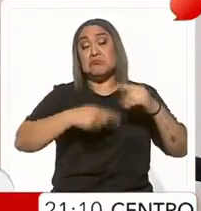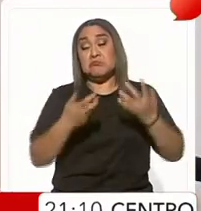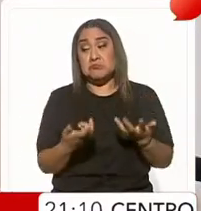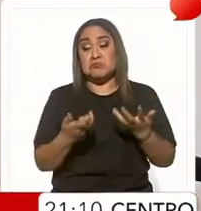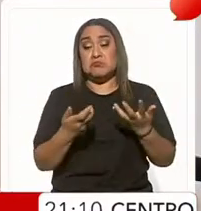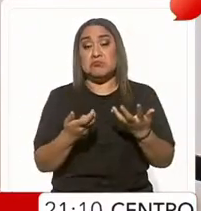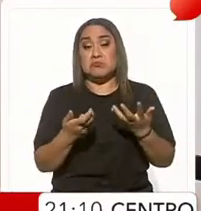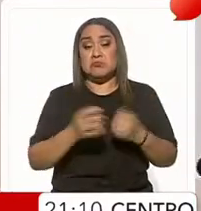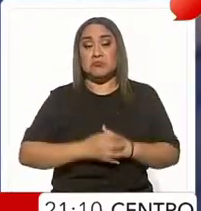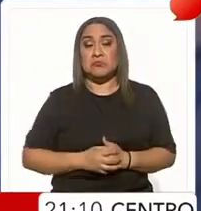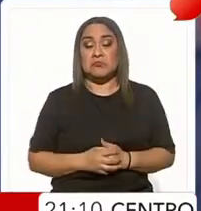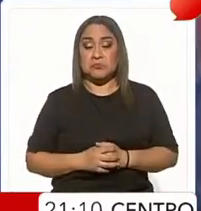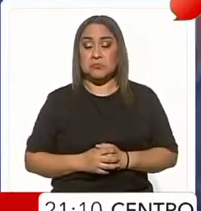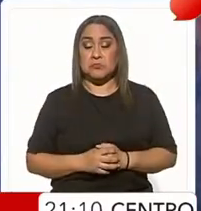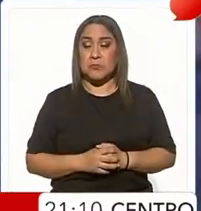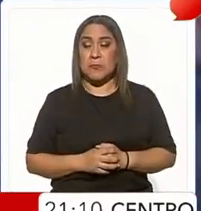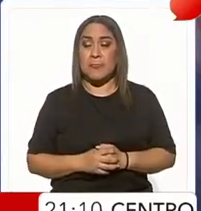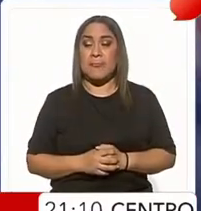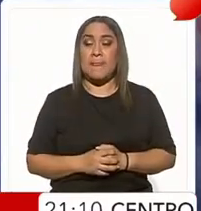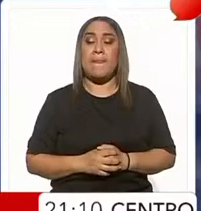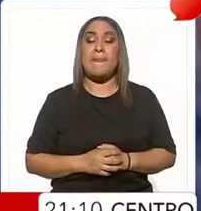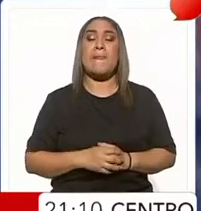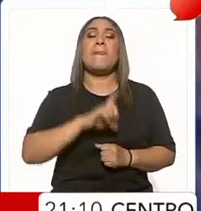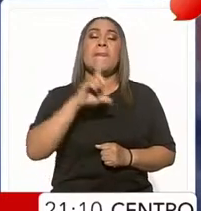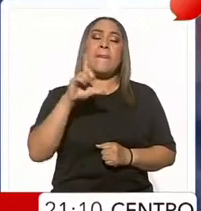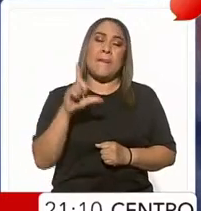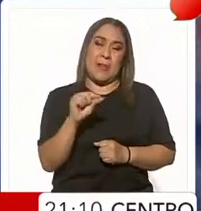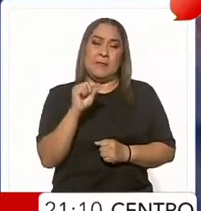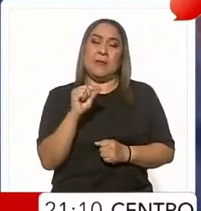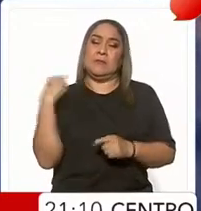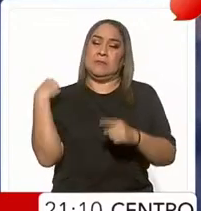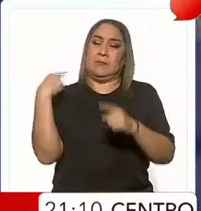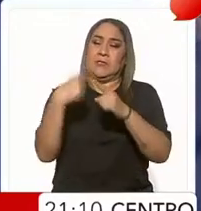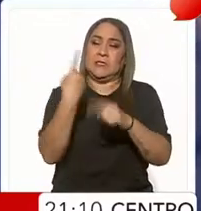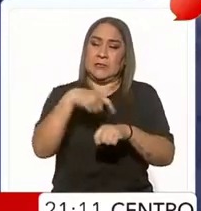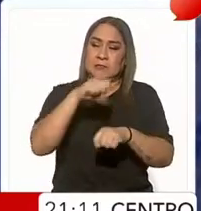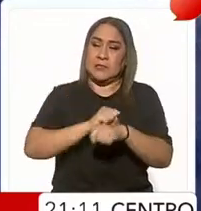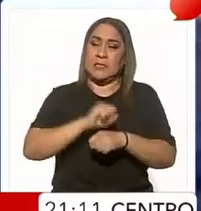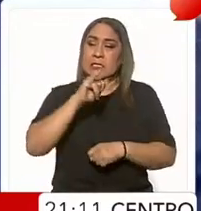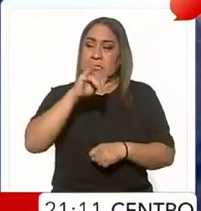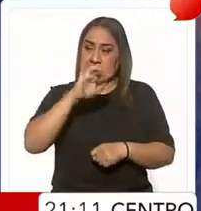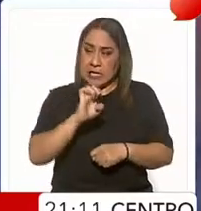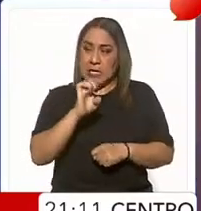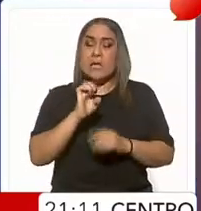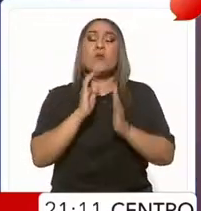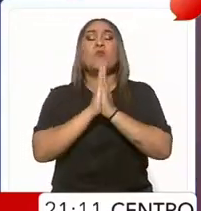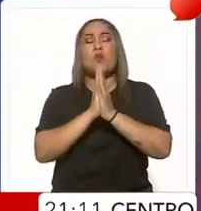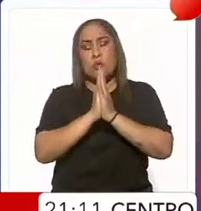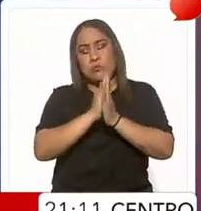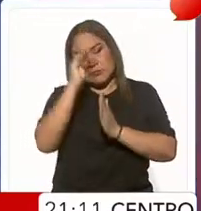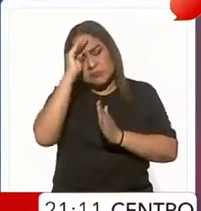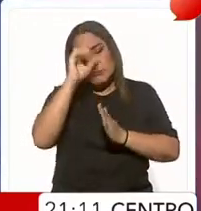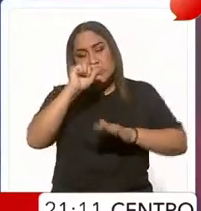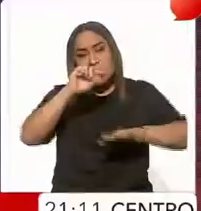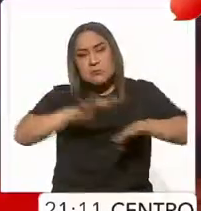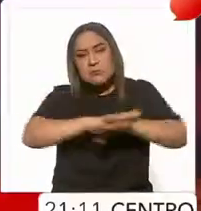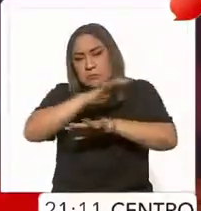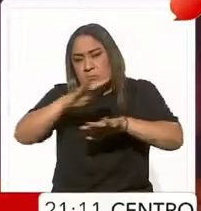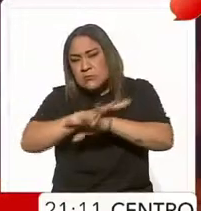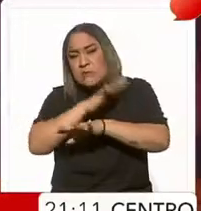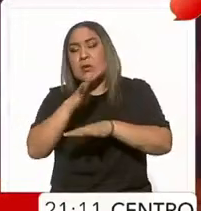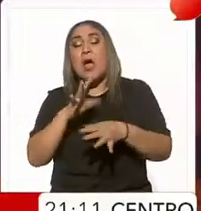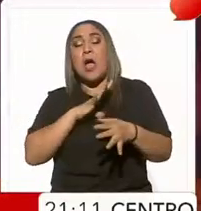Córdoba. En las últimas semanas, el INE ha ordenado retirar o que se modifique el contenido de ocho